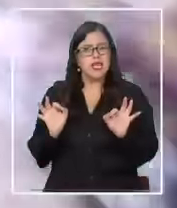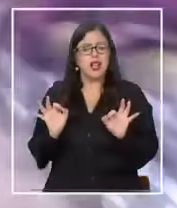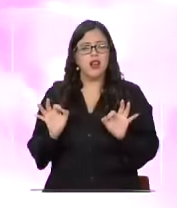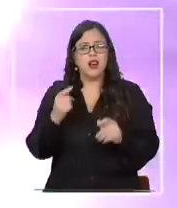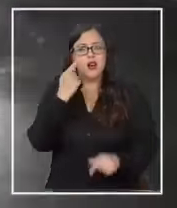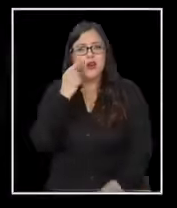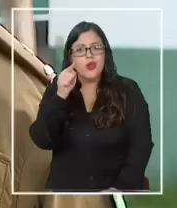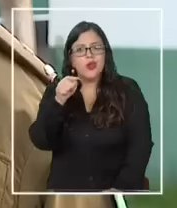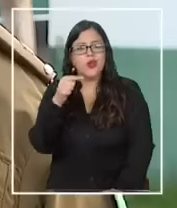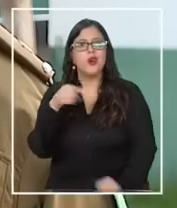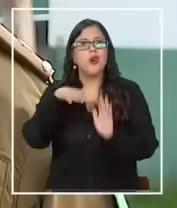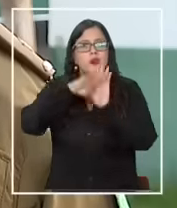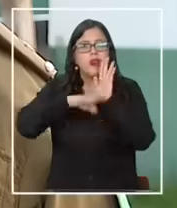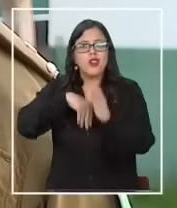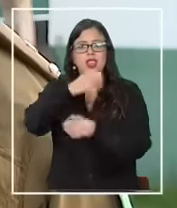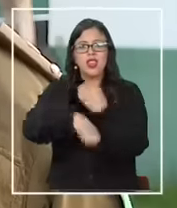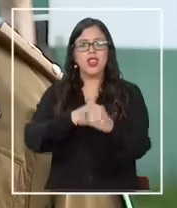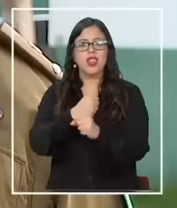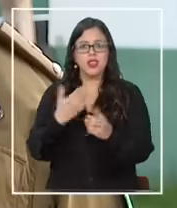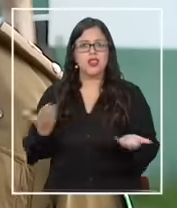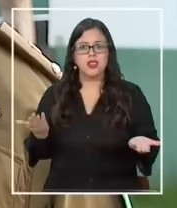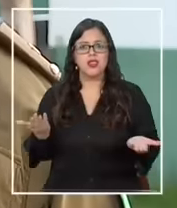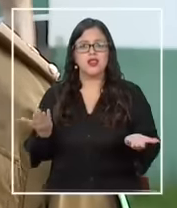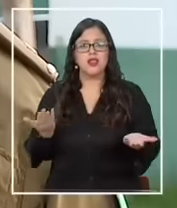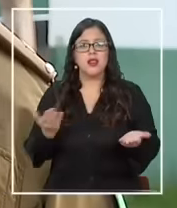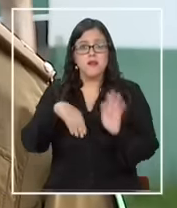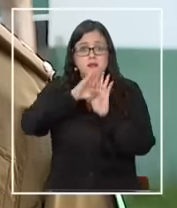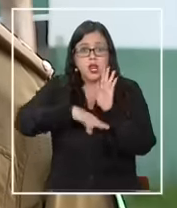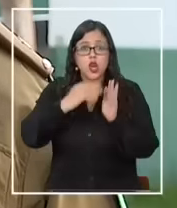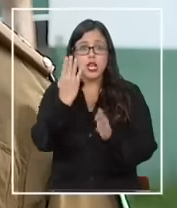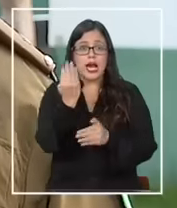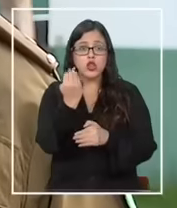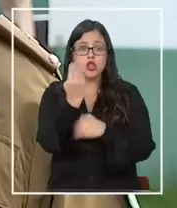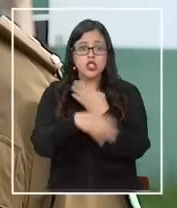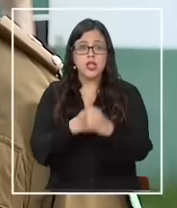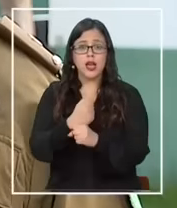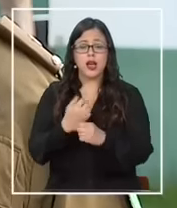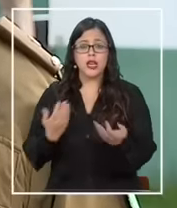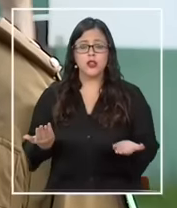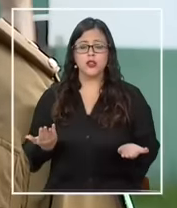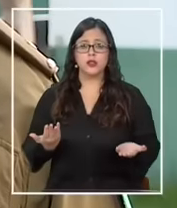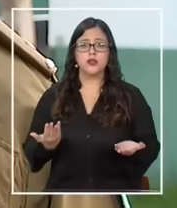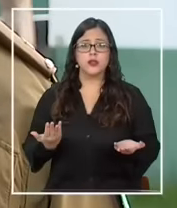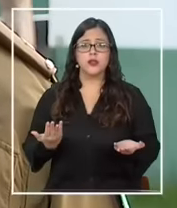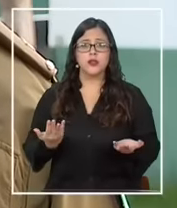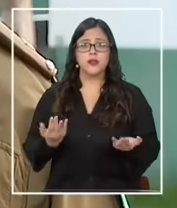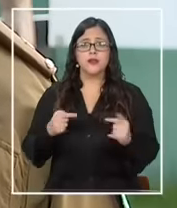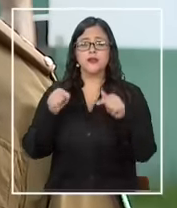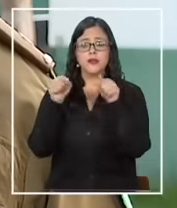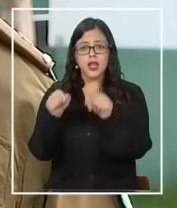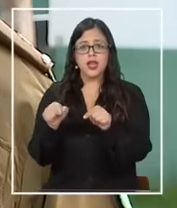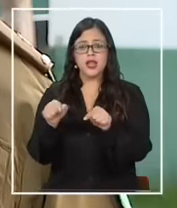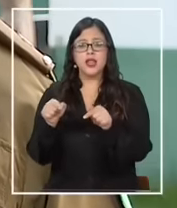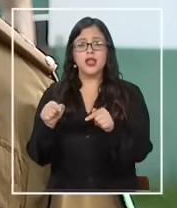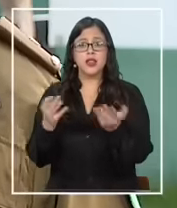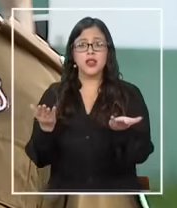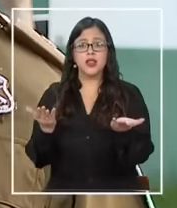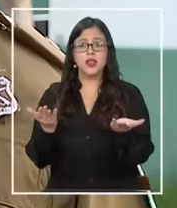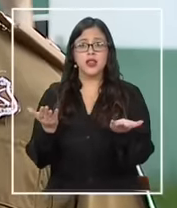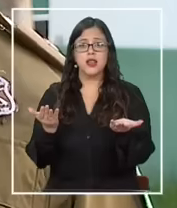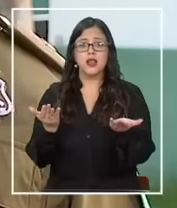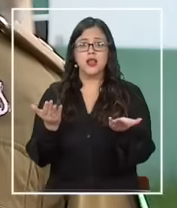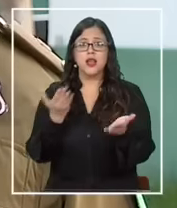Estamos hablando de quien es un menor de edad, específicamente un menor de 14 años, quien se le pudo, una vez